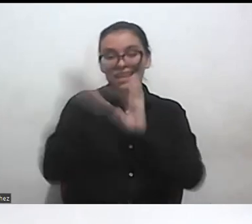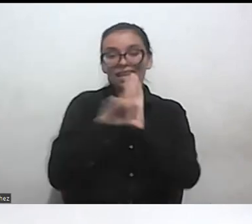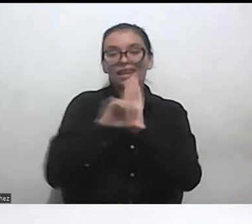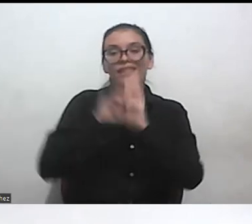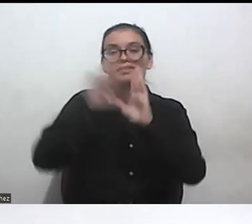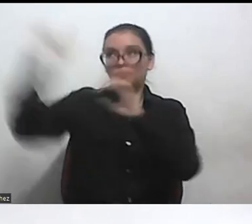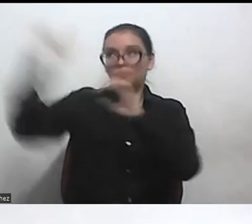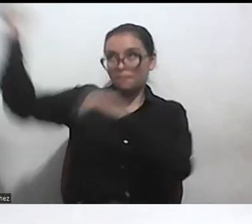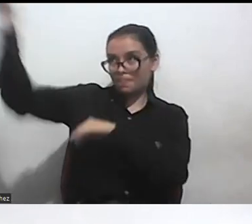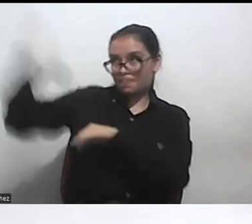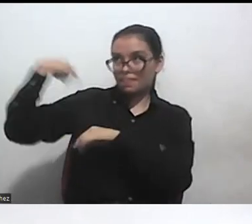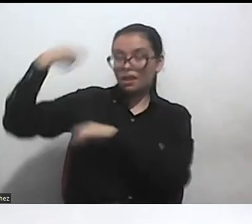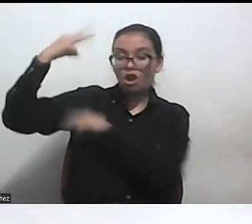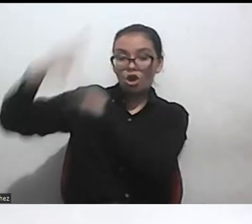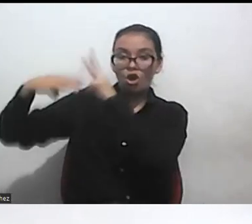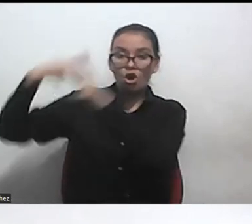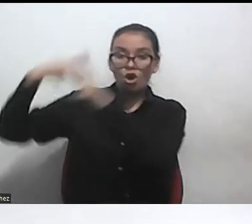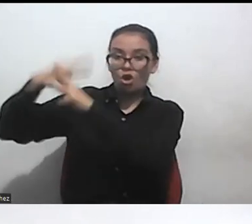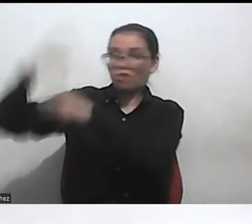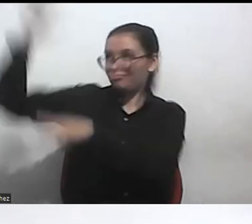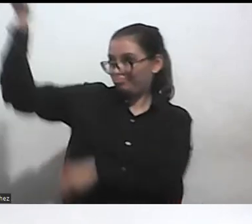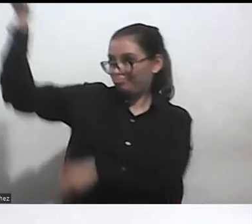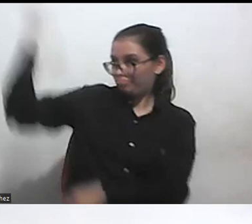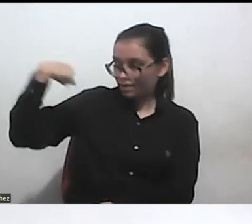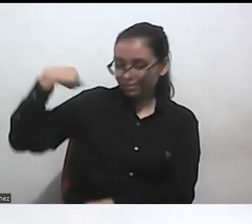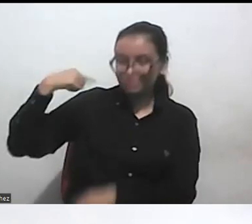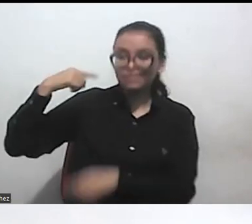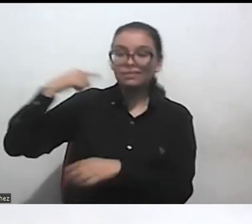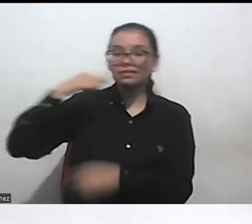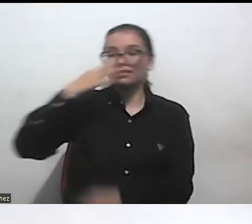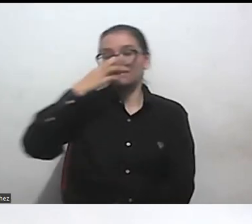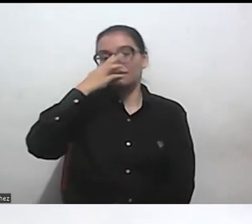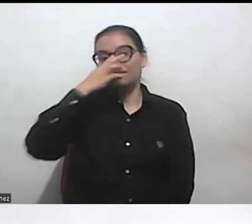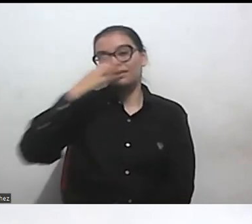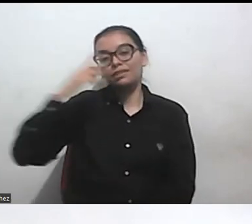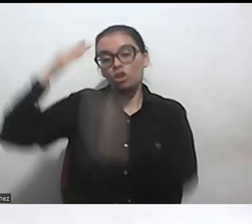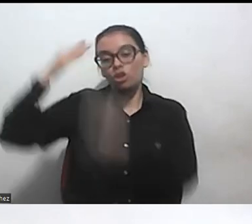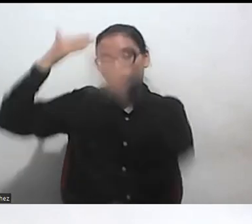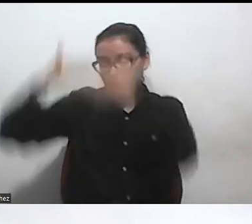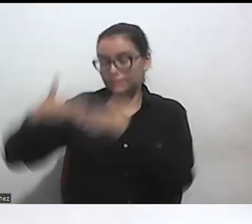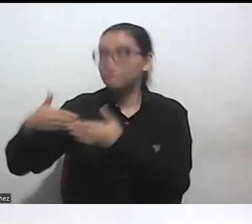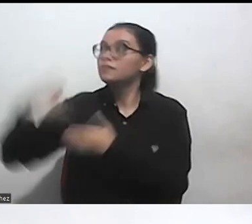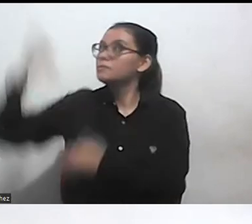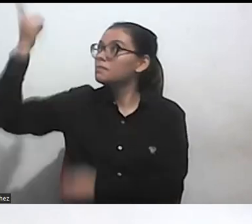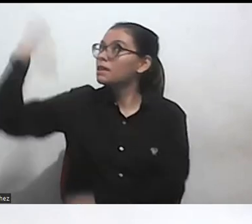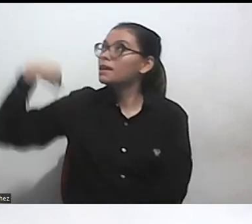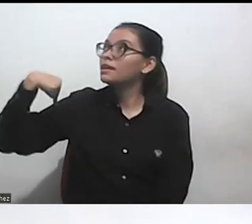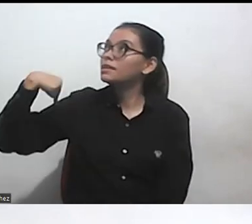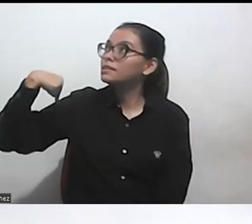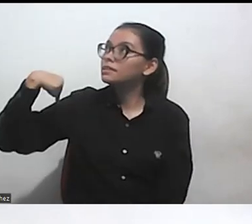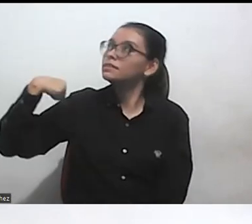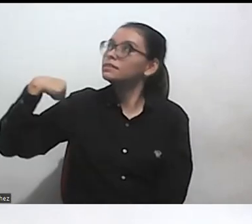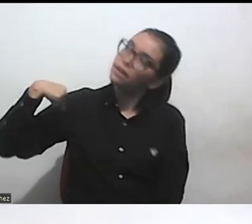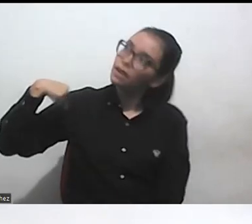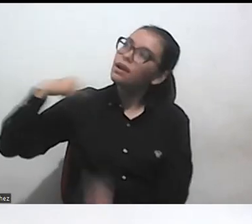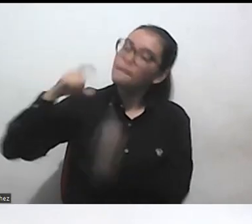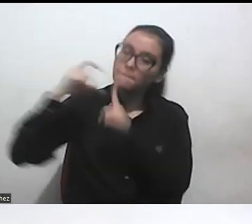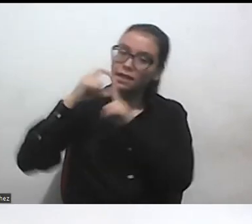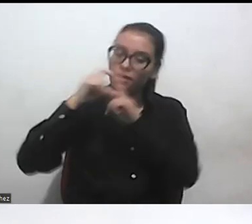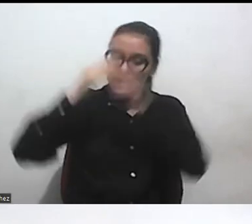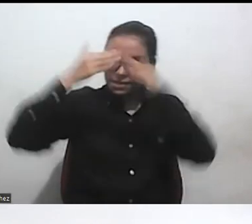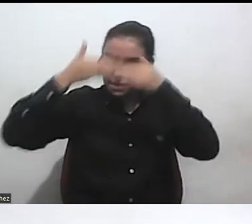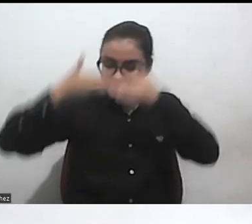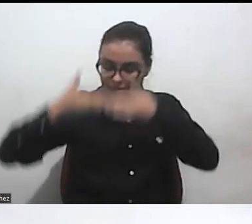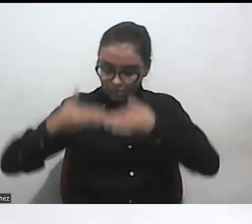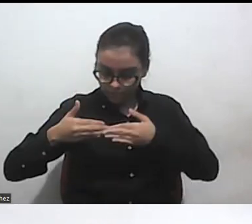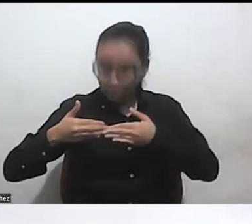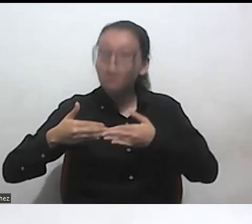sobre los derechos de las personas con discapacidad y se llama así porque al decir la palabra discapacidad estamos diciendo y